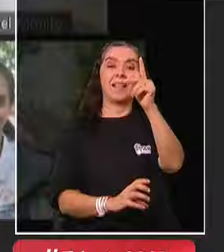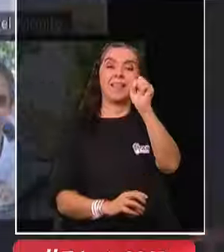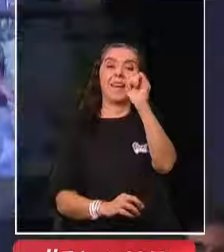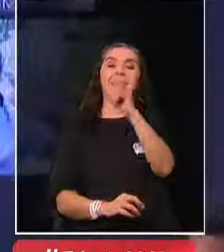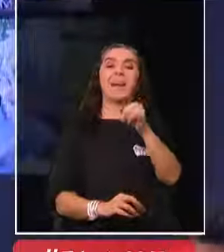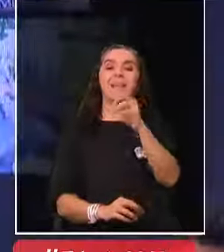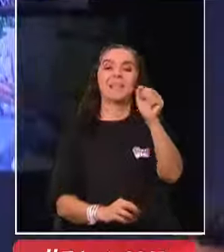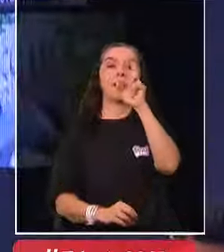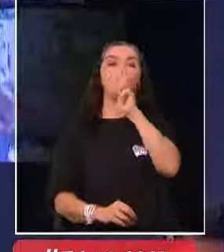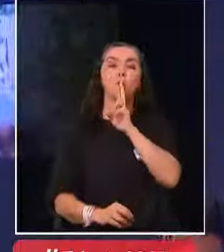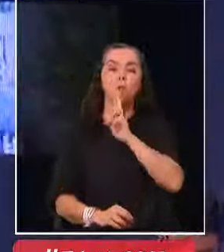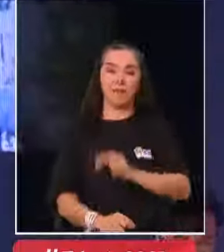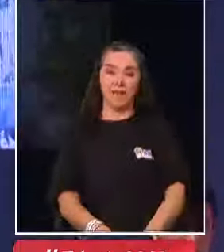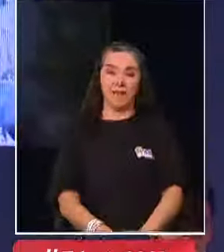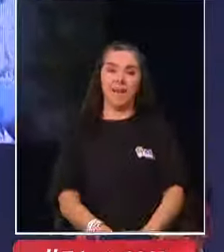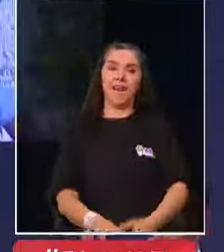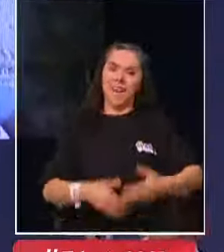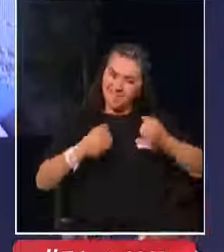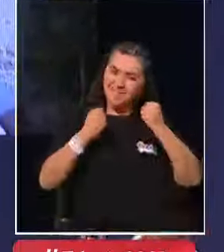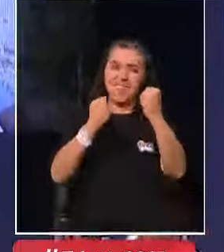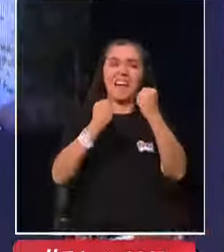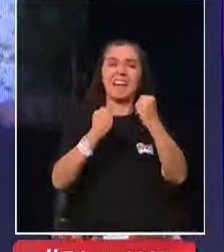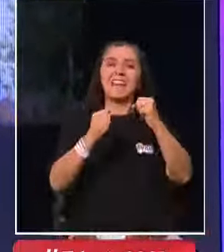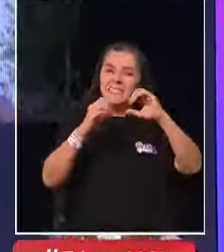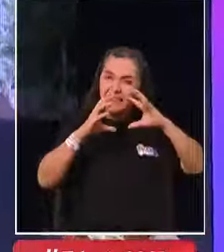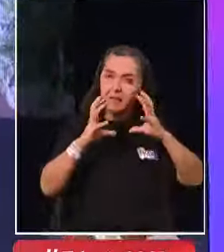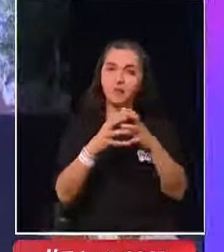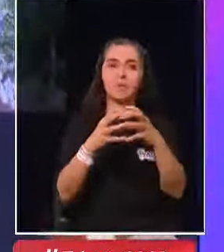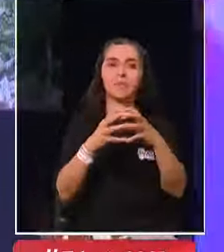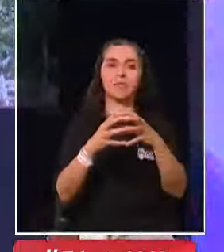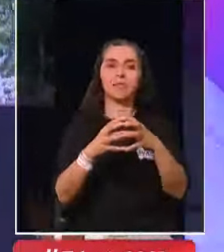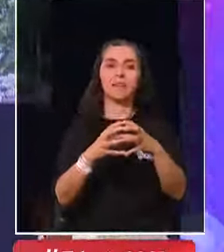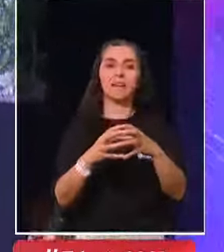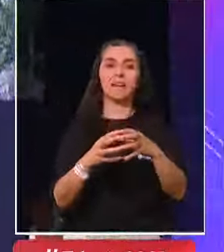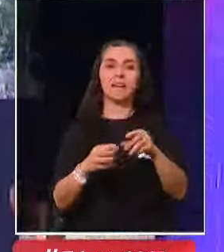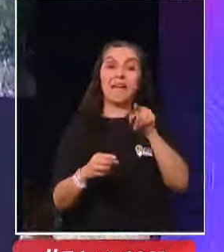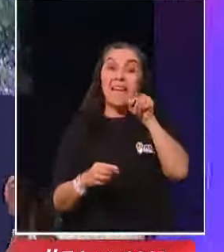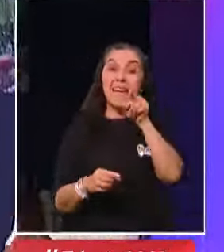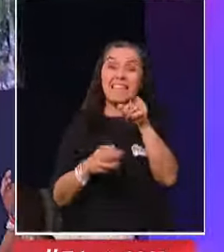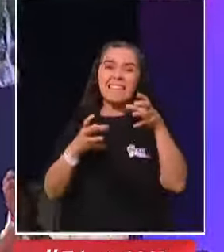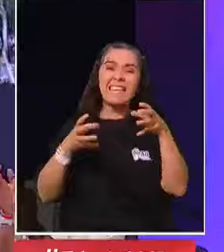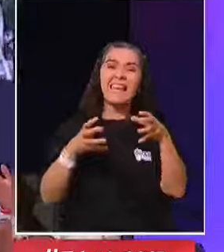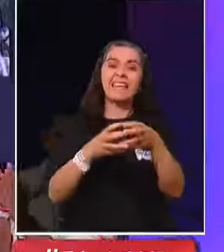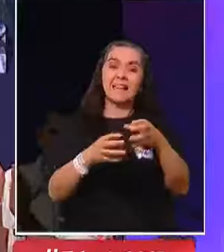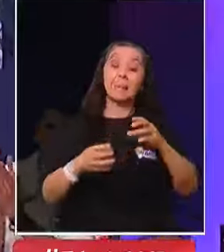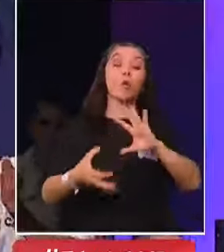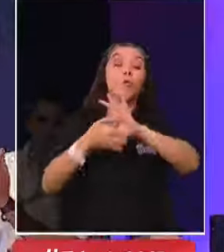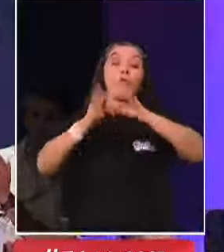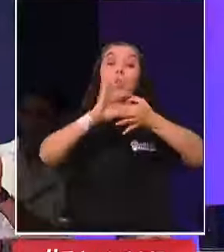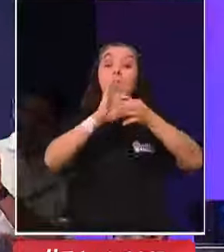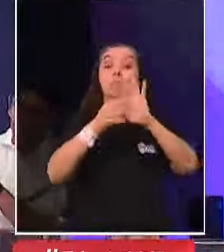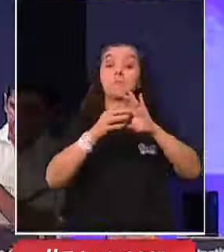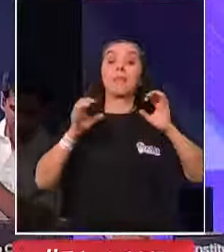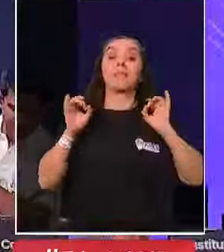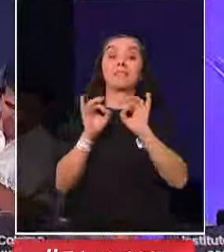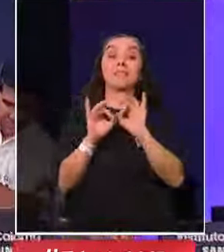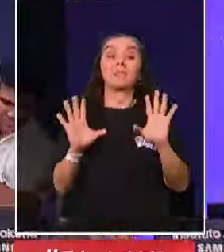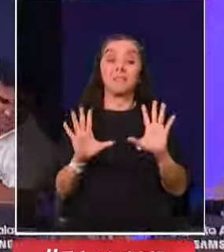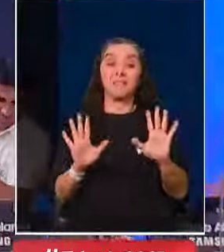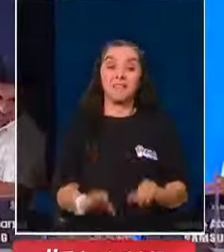Rusia. ¡Eso! Aquí está el equipo. El equipazo de Olimpiadas Especiales.